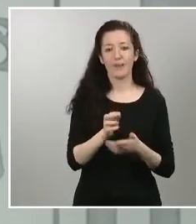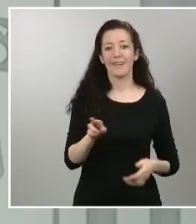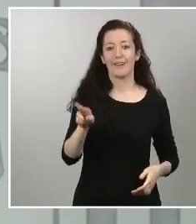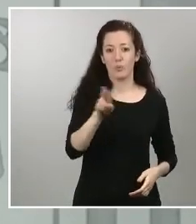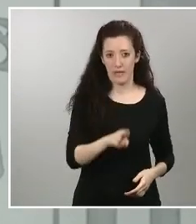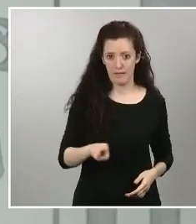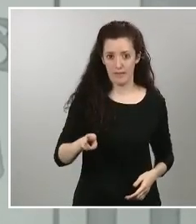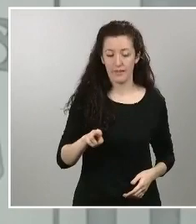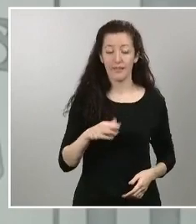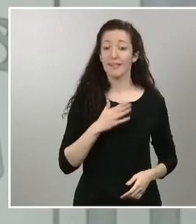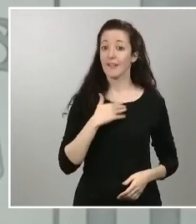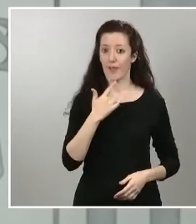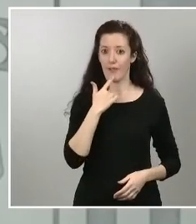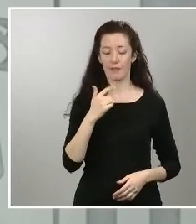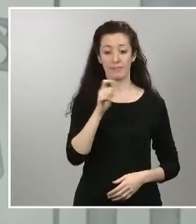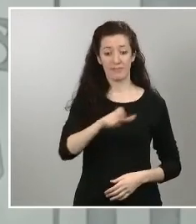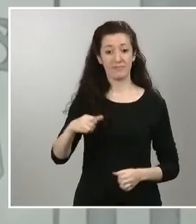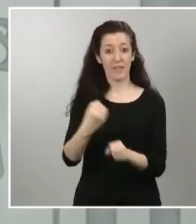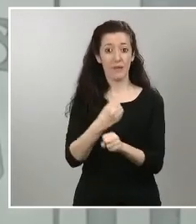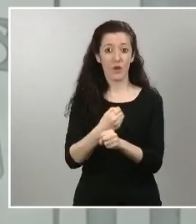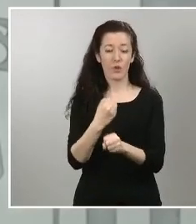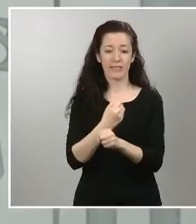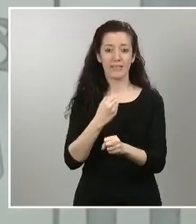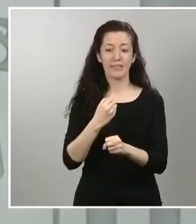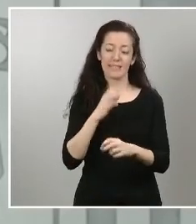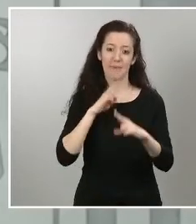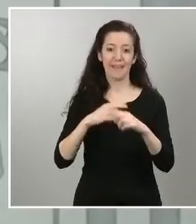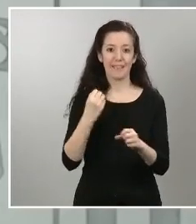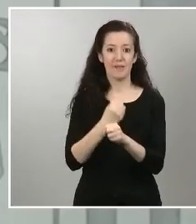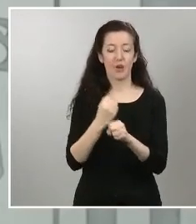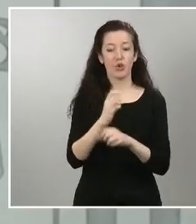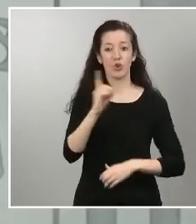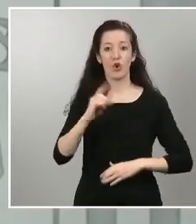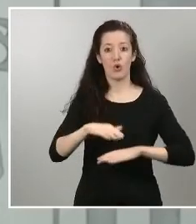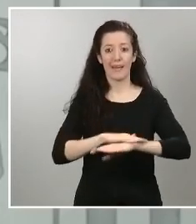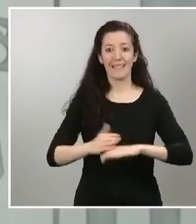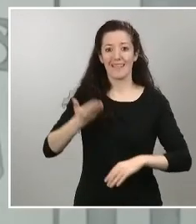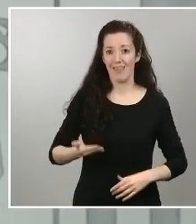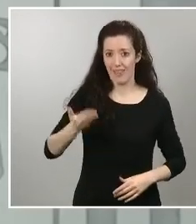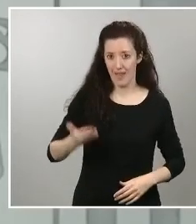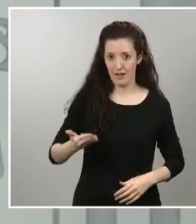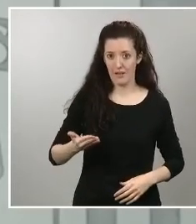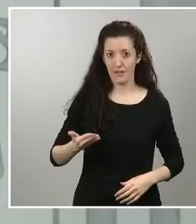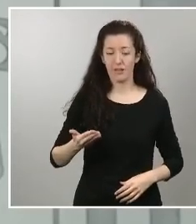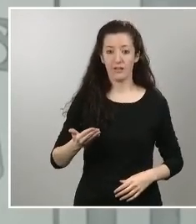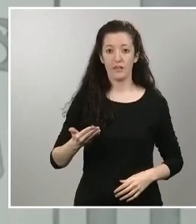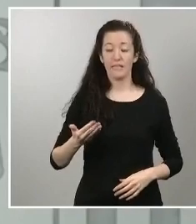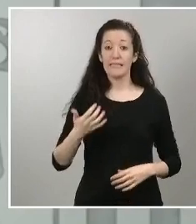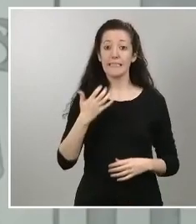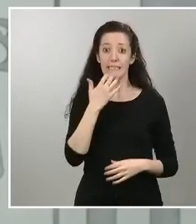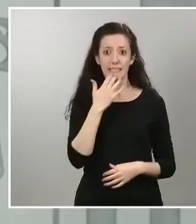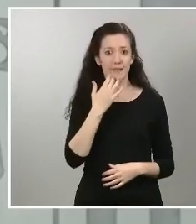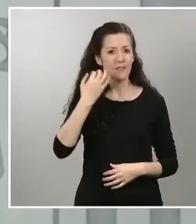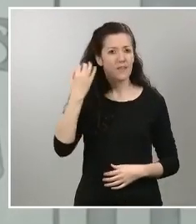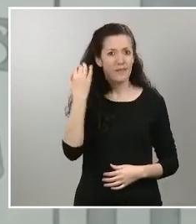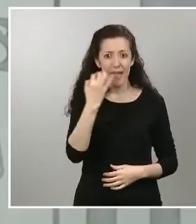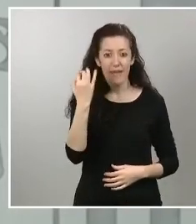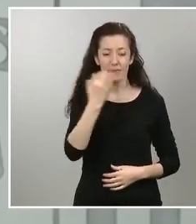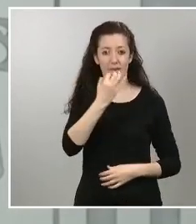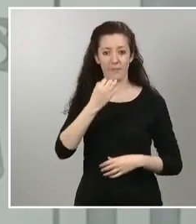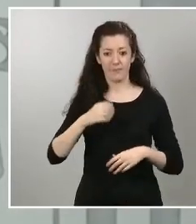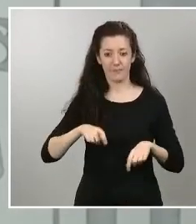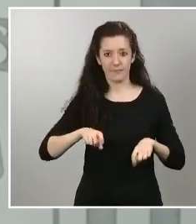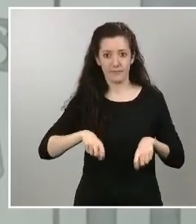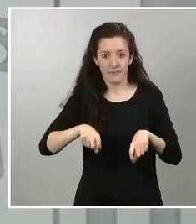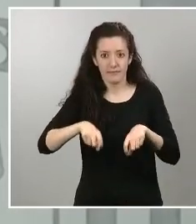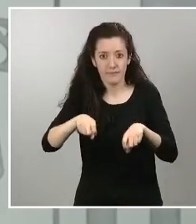servicios no esenciales que requieren obligatoriamente movilizarse es decir presencialmente estar en sus puestos de